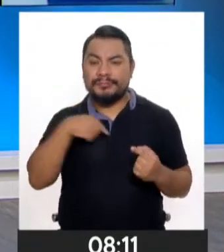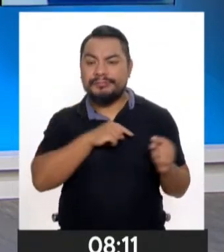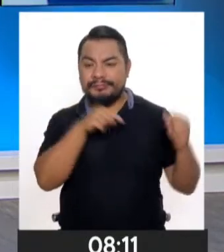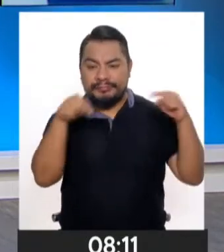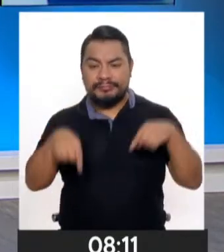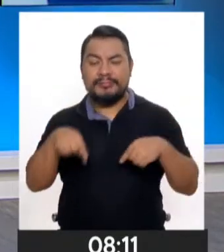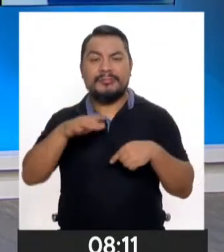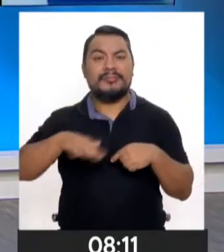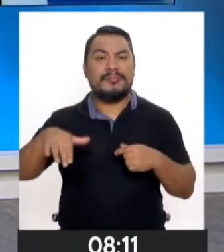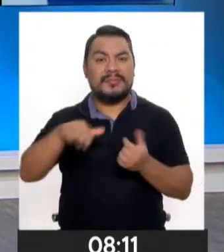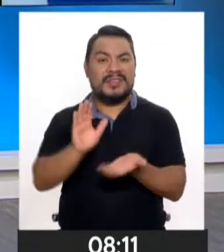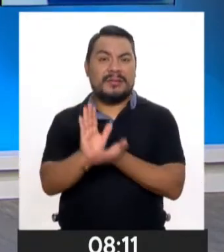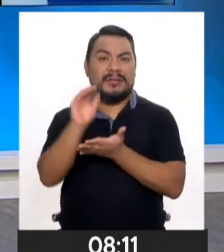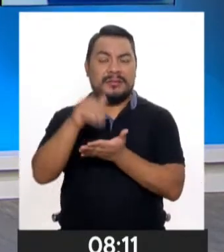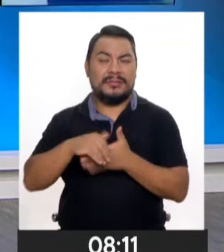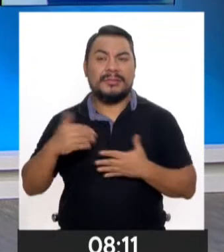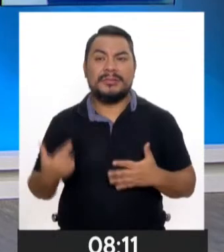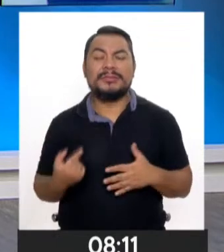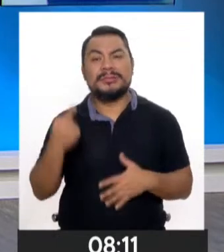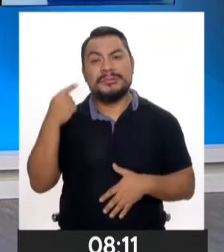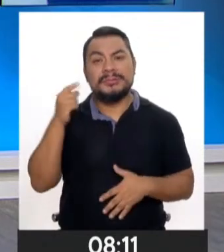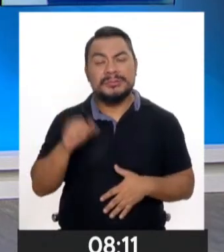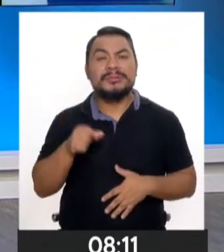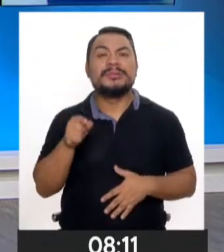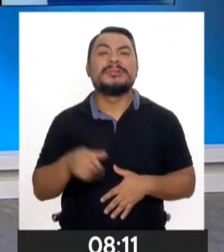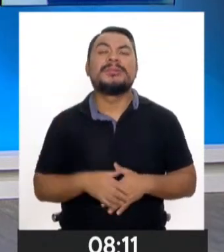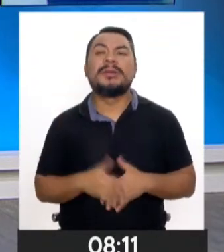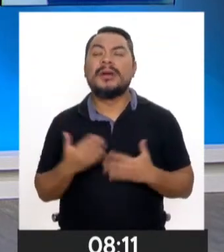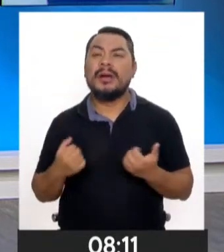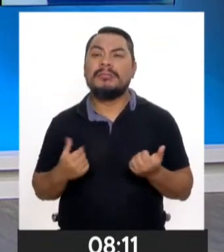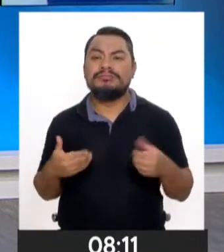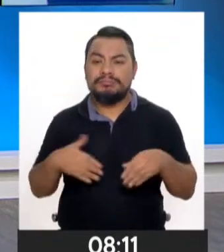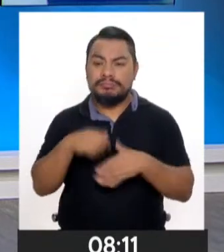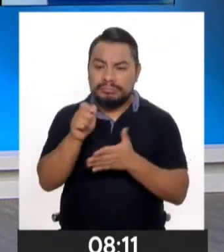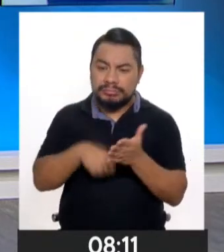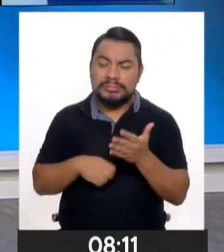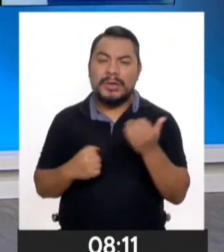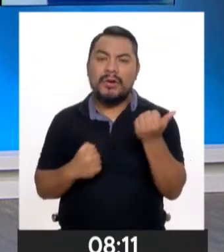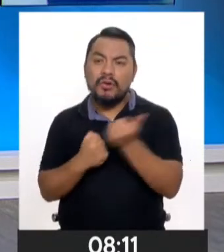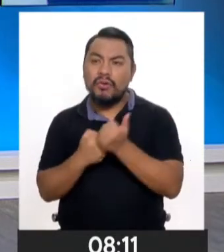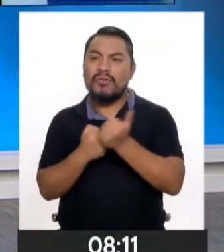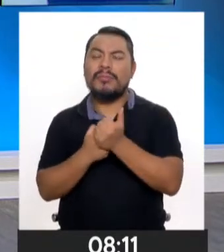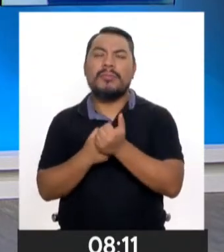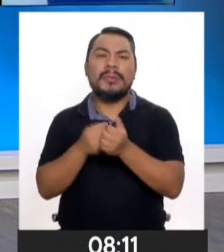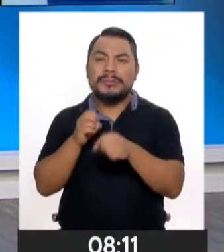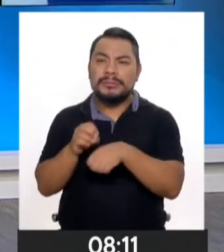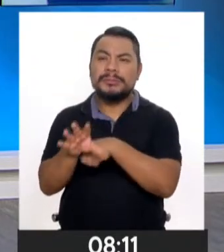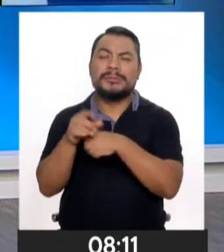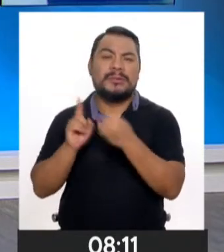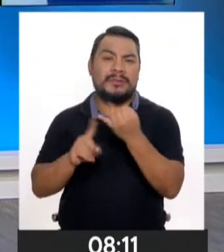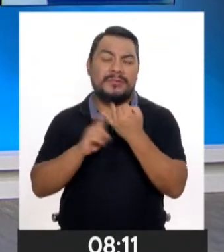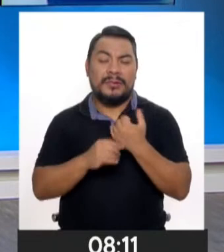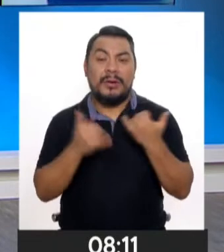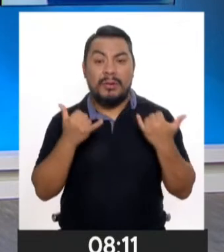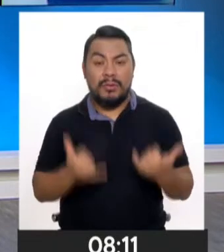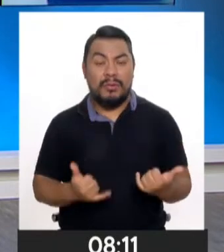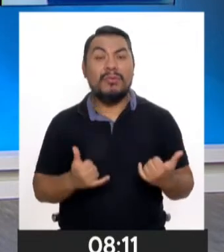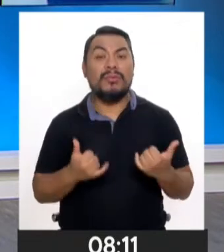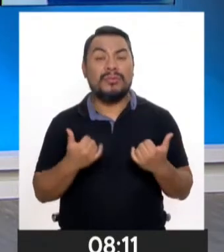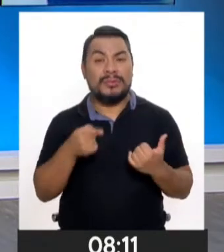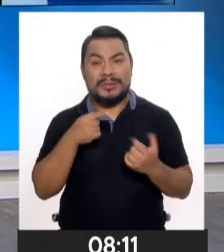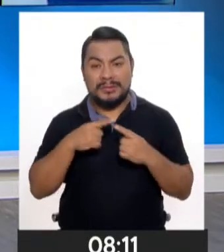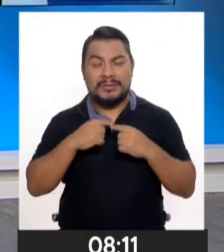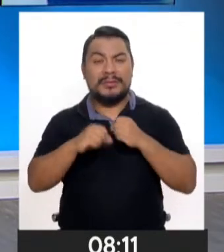poder no solamente suscribir convenios de apoyo, de reciprocidad, sino el día de hoy lanzamos, como tú bien has